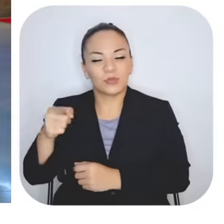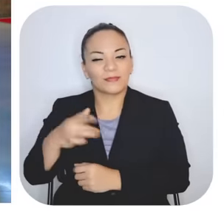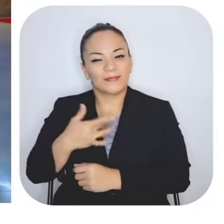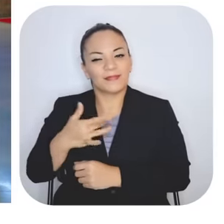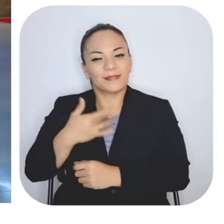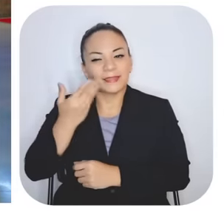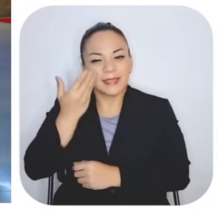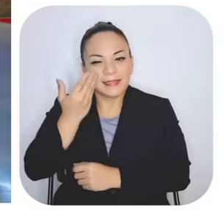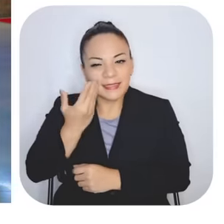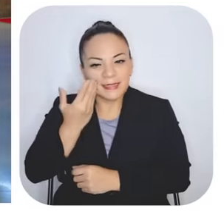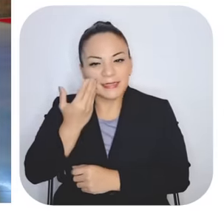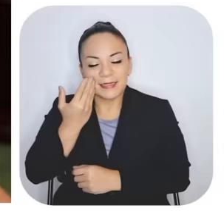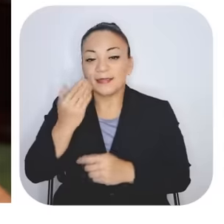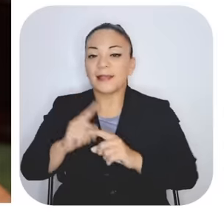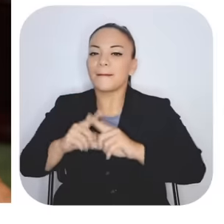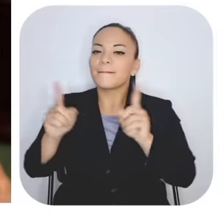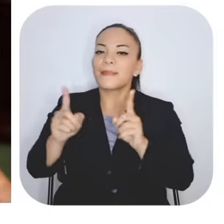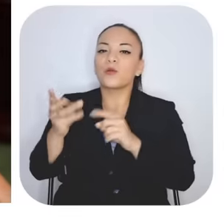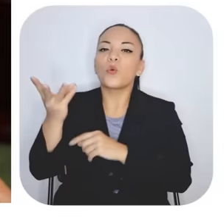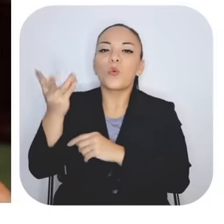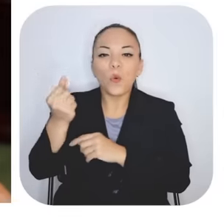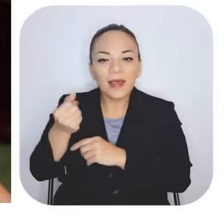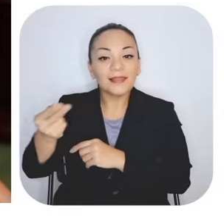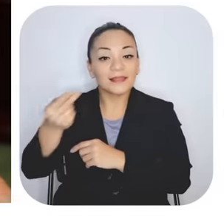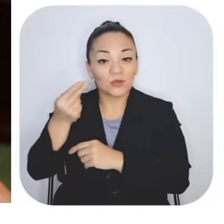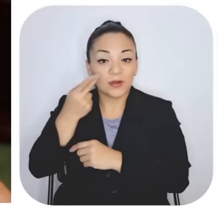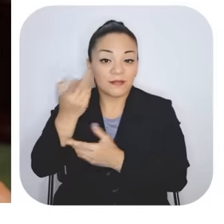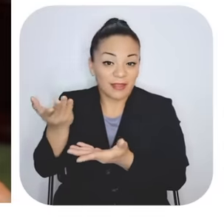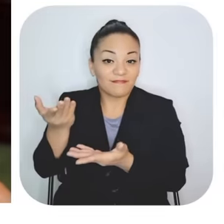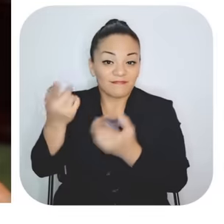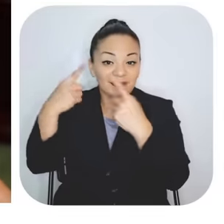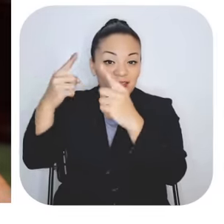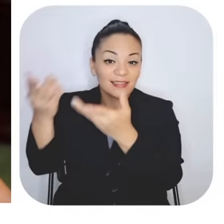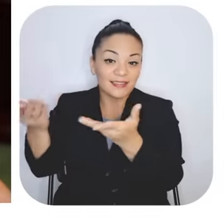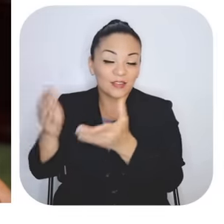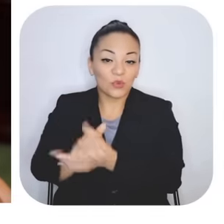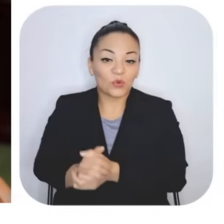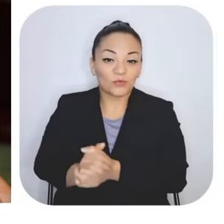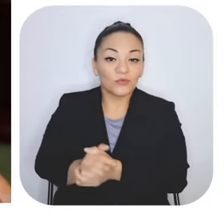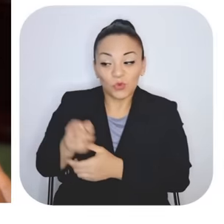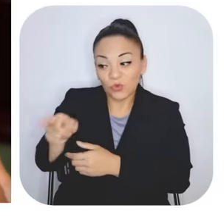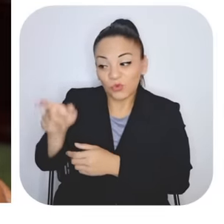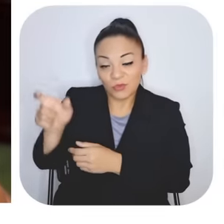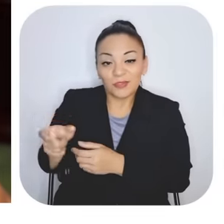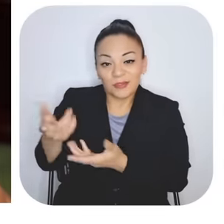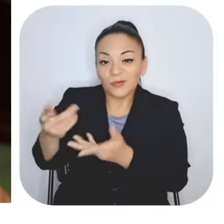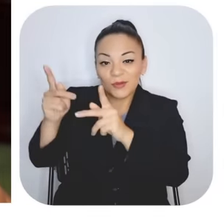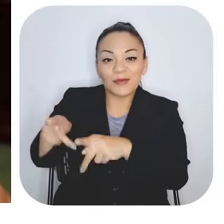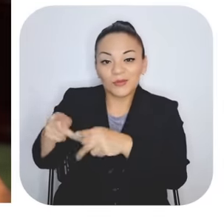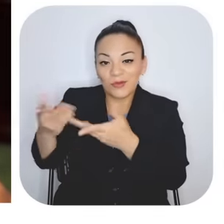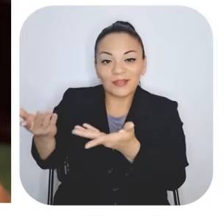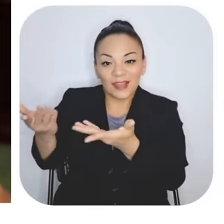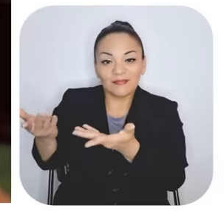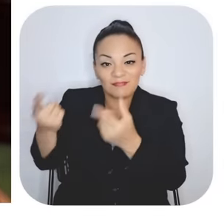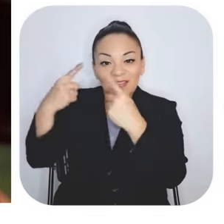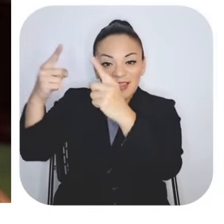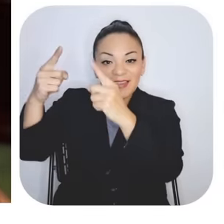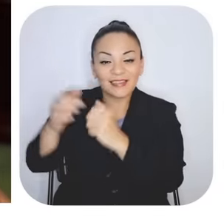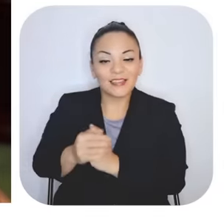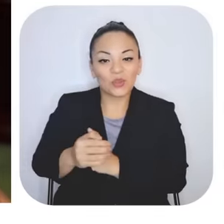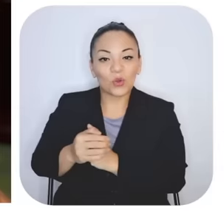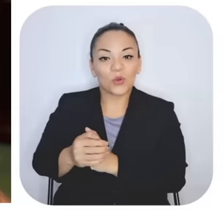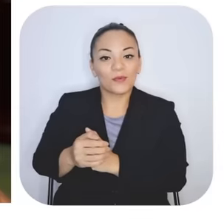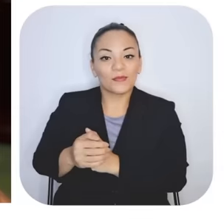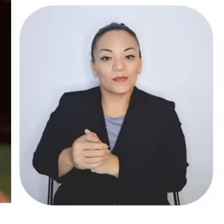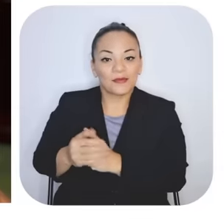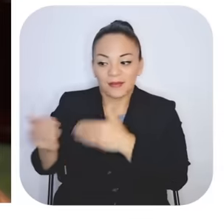tristeza, pero ¿cuántas historias de éxito hay a cambio? Usted es una historia de éxito, porque a través de ese